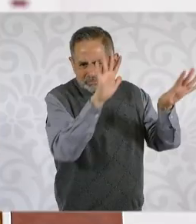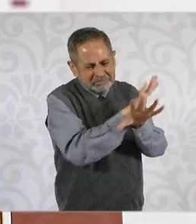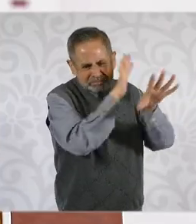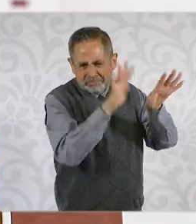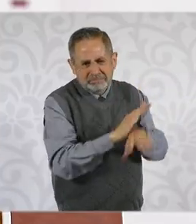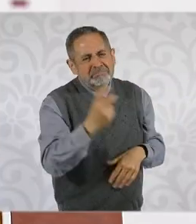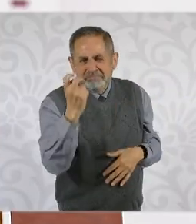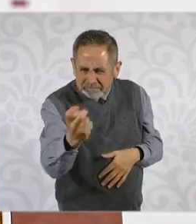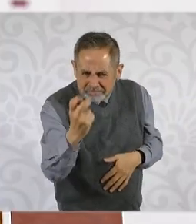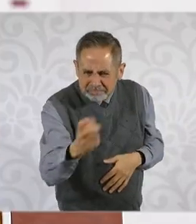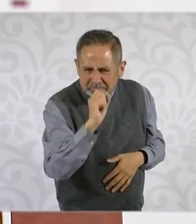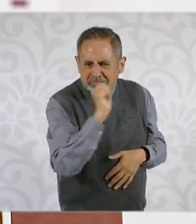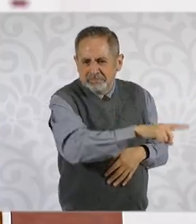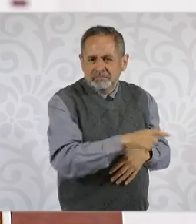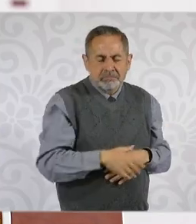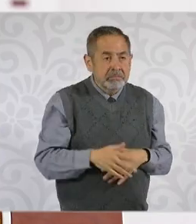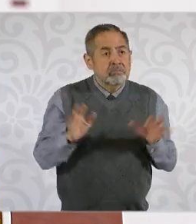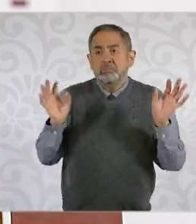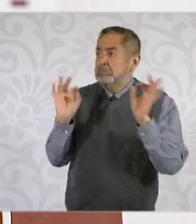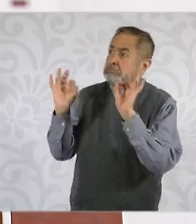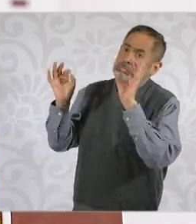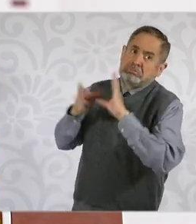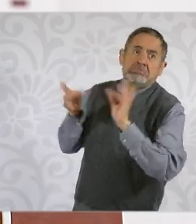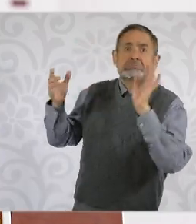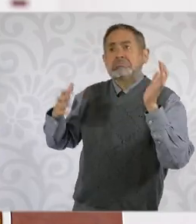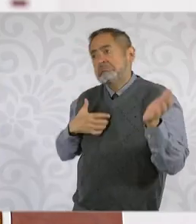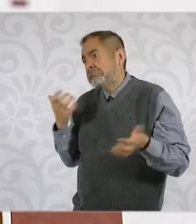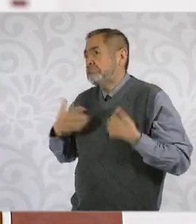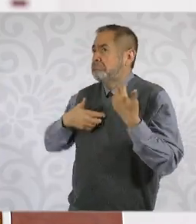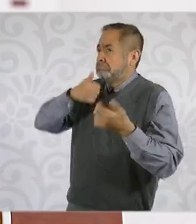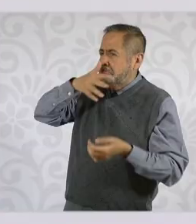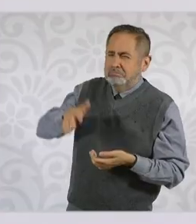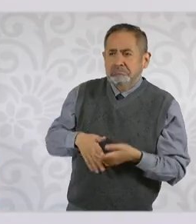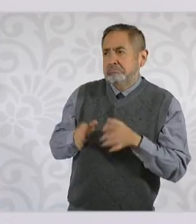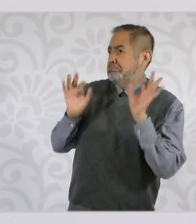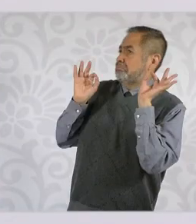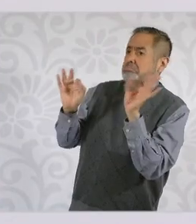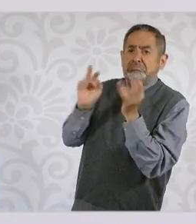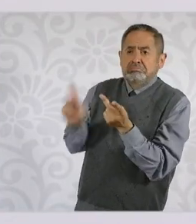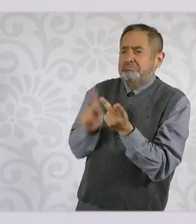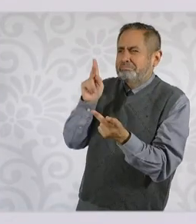porque ahora parece que el Poder Judicial es perfecto.